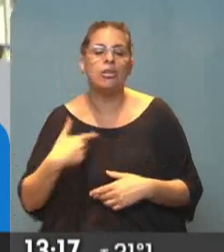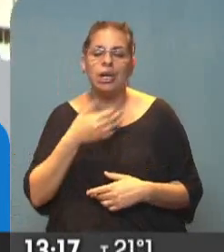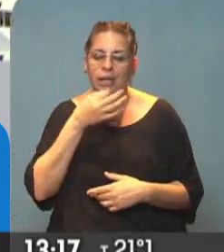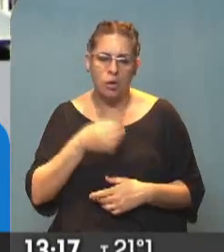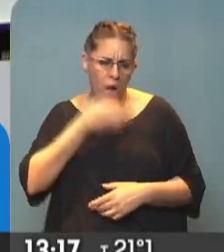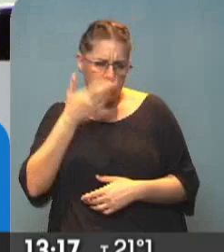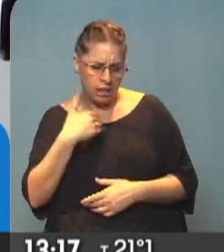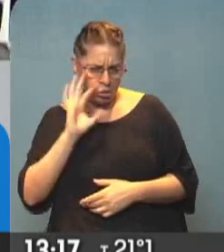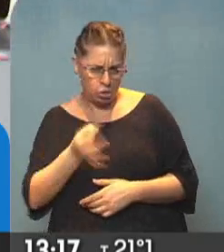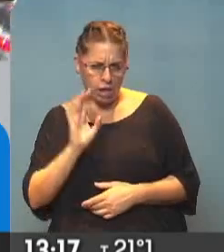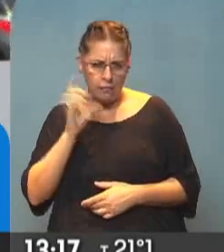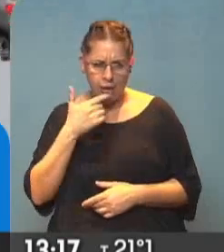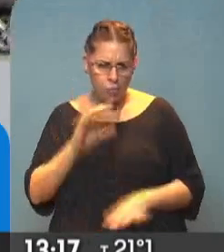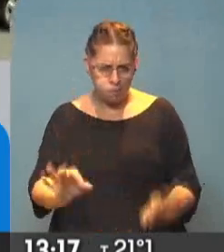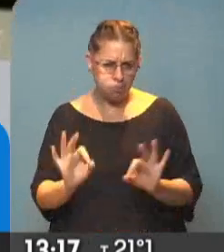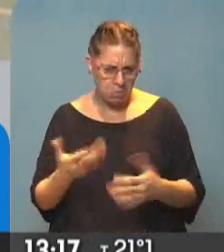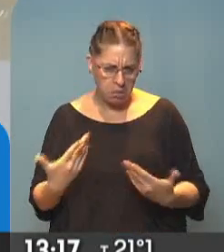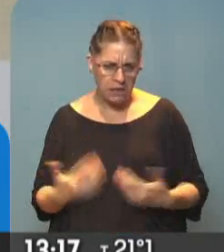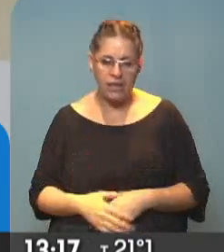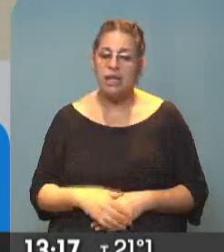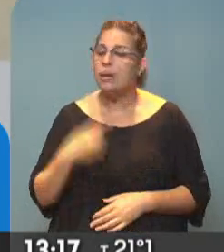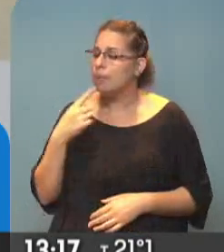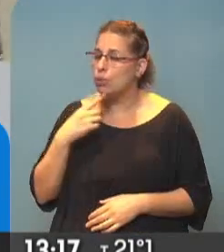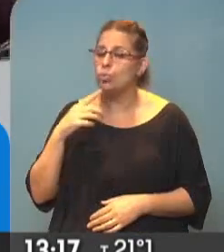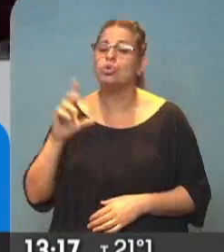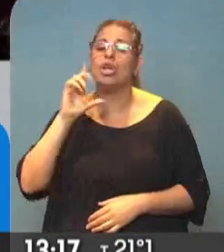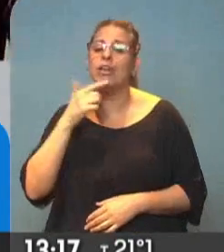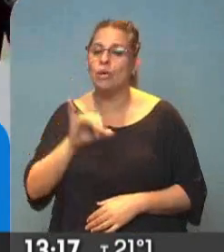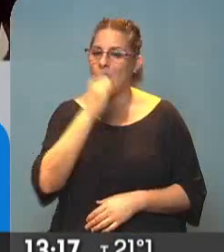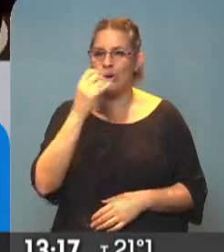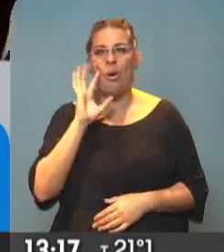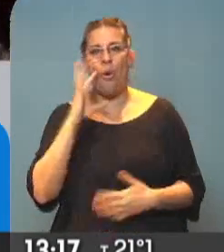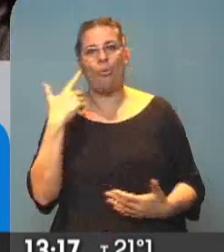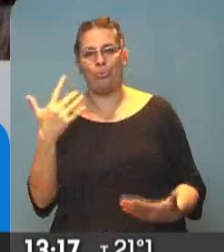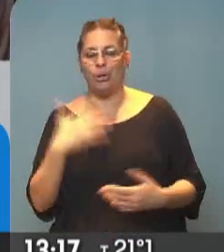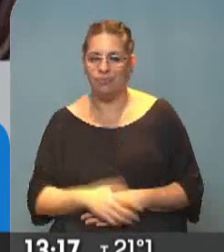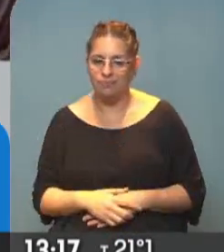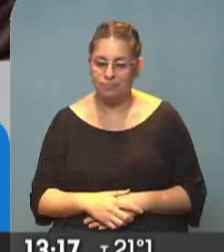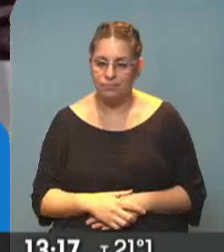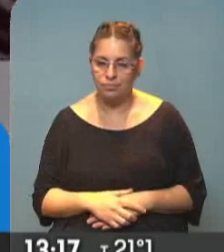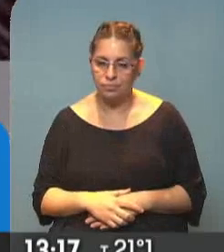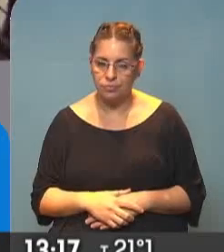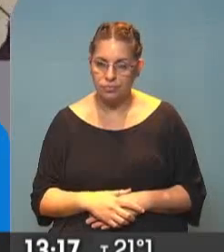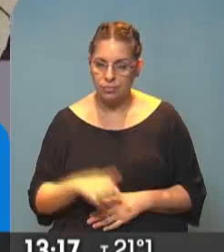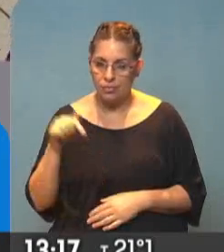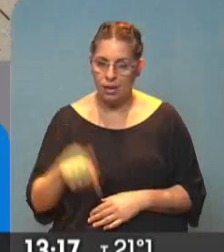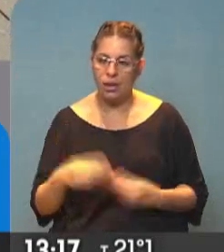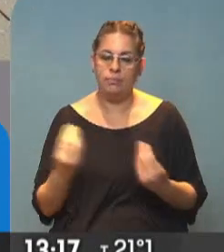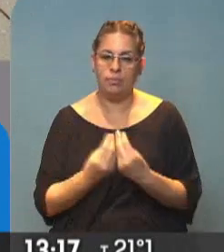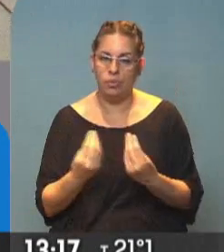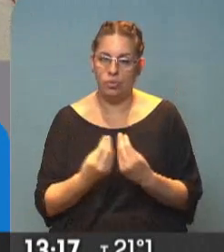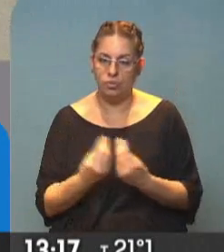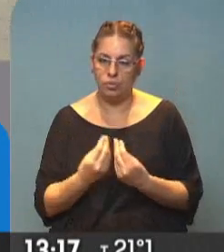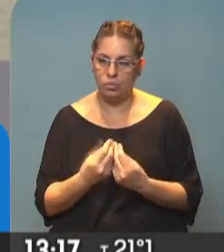Con cualquiera, yo sé que Lanús va a estar preparado para todo. ¿Lanús campeón? Olvidate, olvidate. Yo me olvido, lo cierto de acá. sobre todo hay mucha